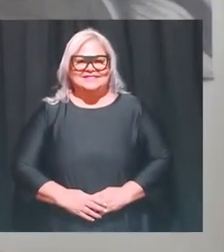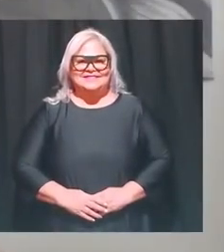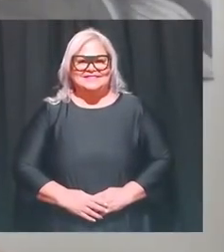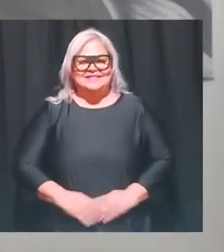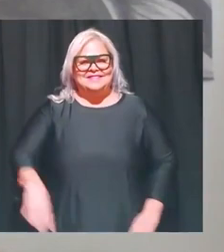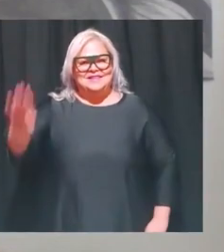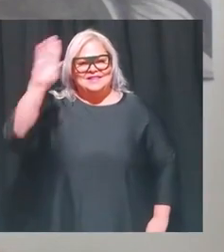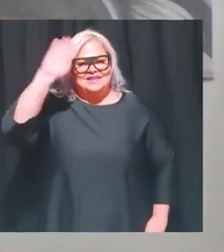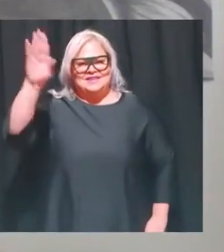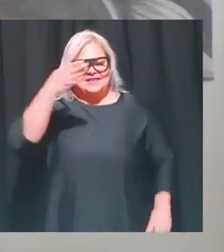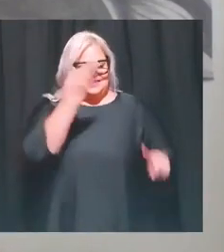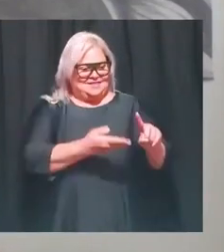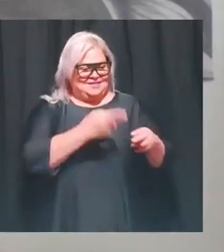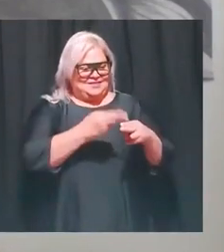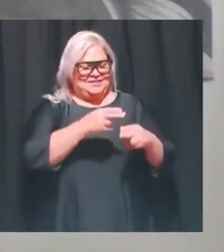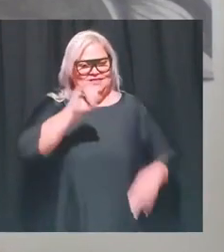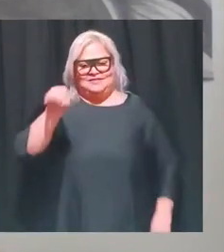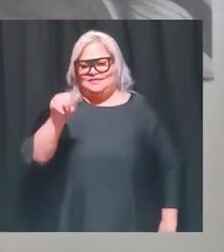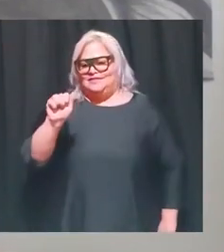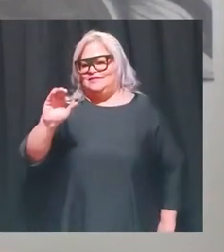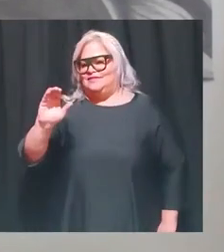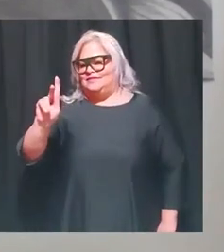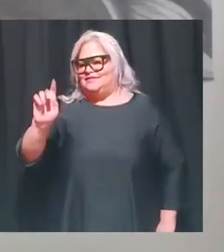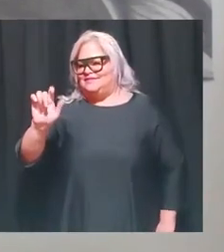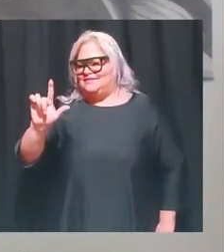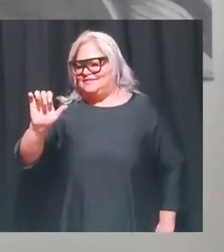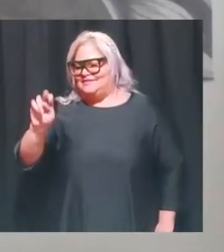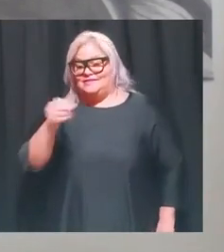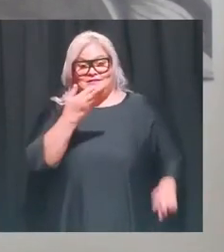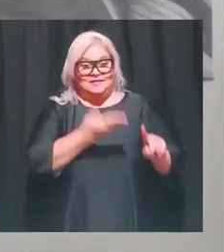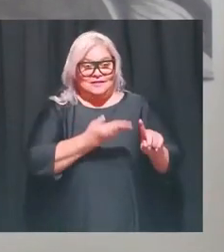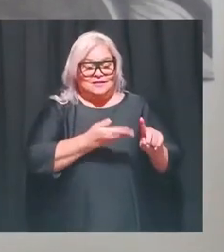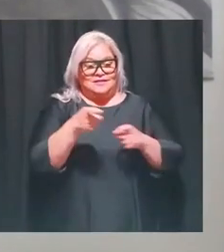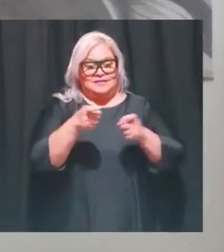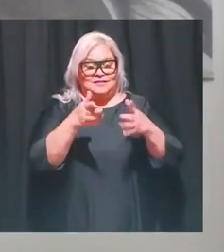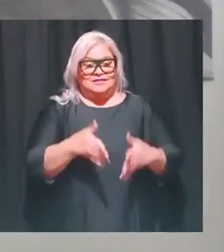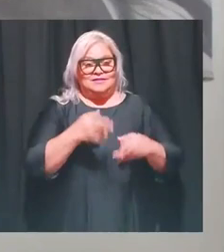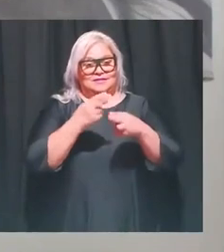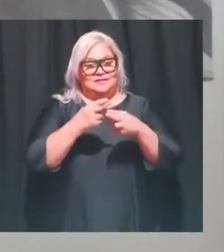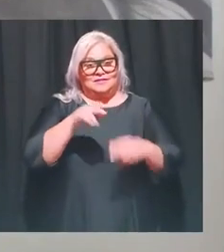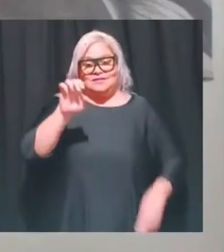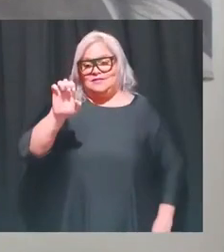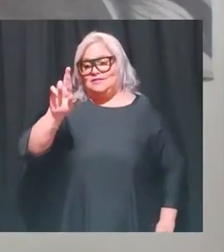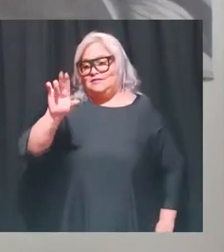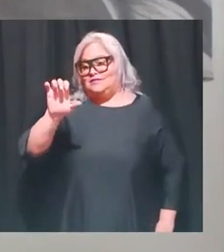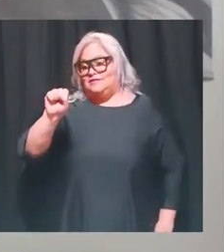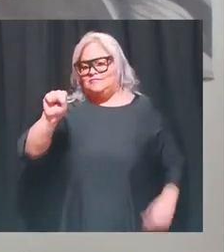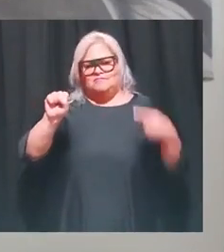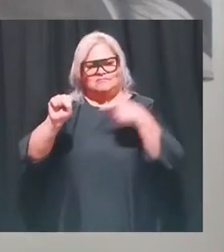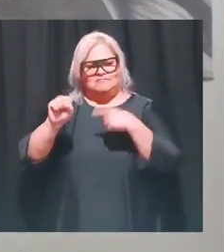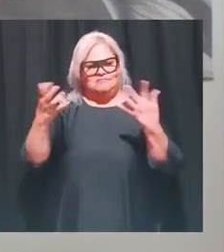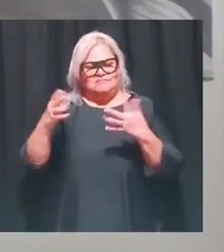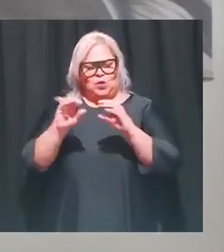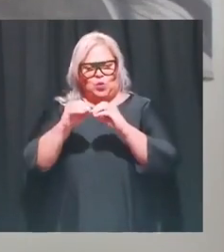Hola, mi nombre es Jacqueline, yo soy la fundadora y la directora de Eres, que es una organización sin fines